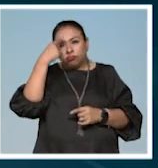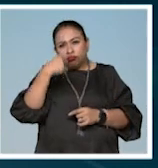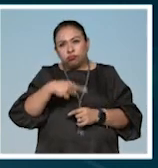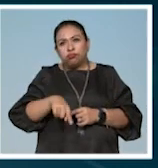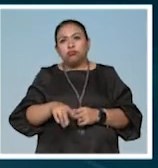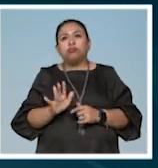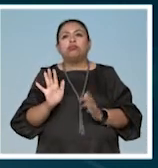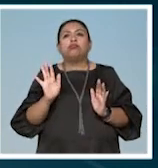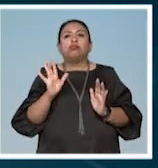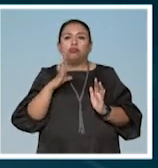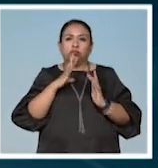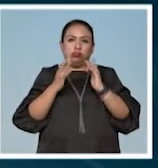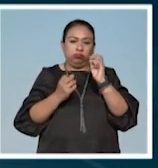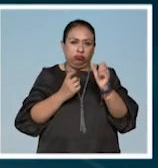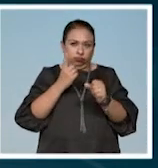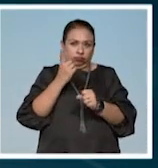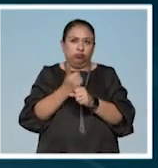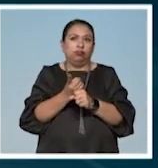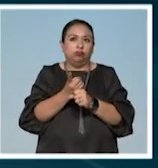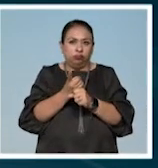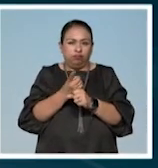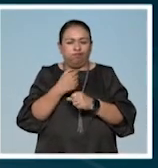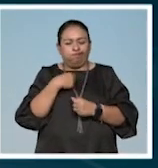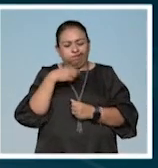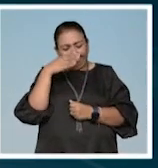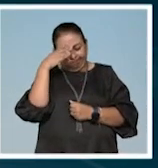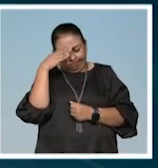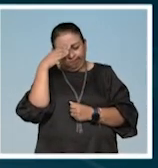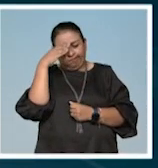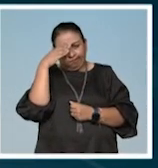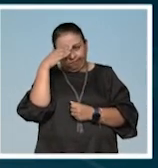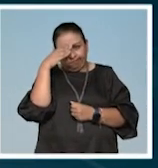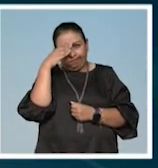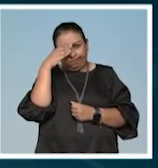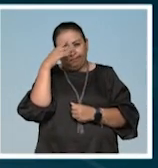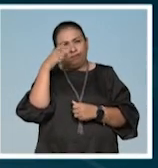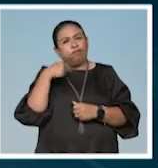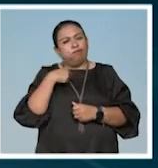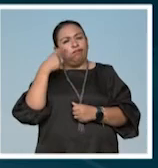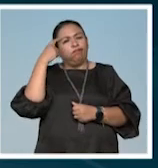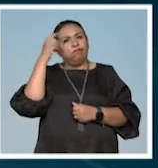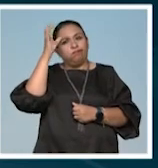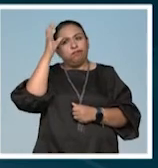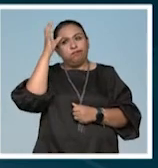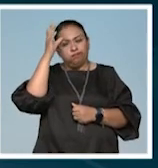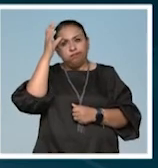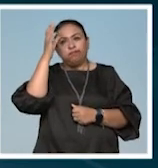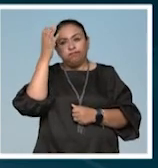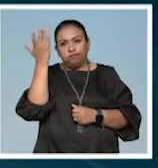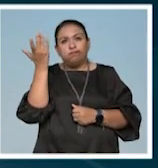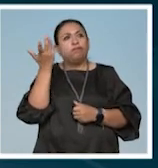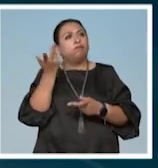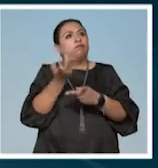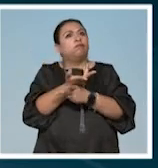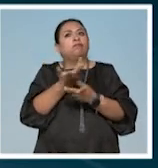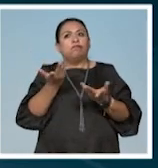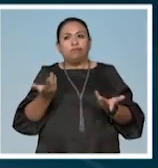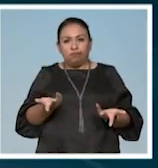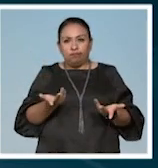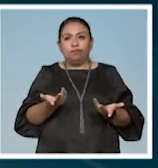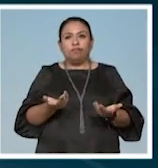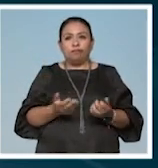dé la oportunidad de reflexionar un poco de sernos más conscientes de lo que está pasando